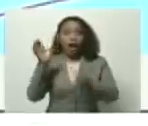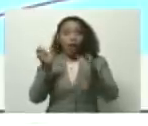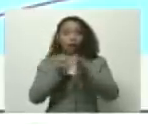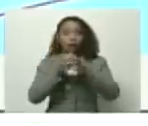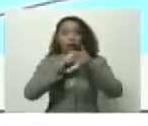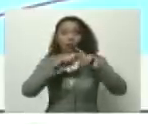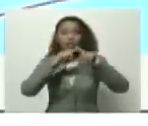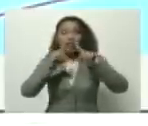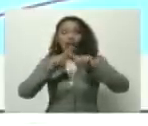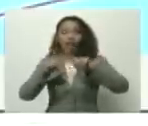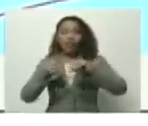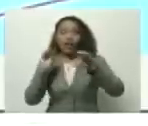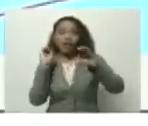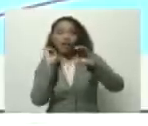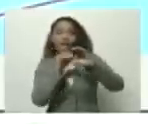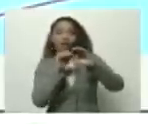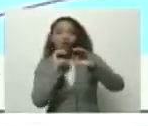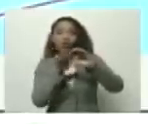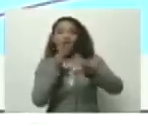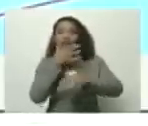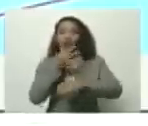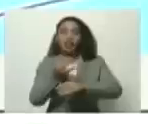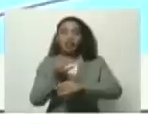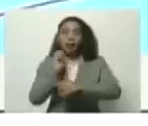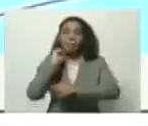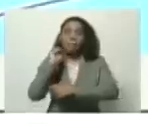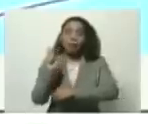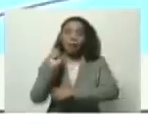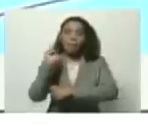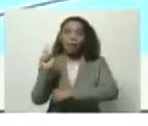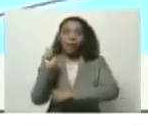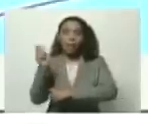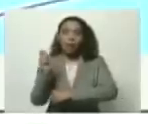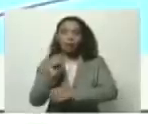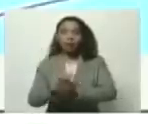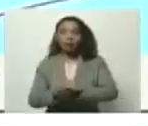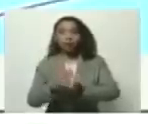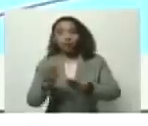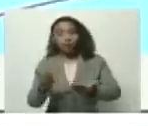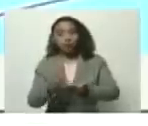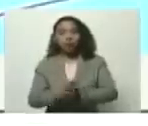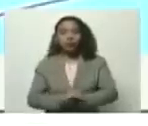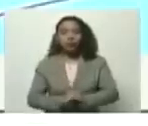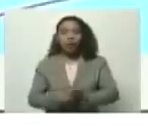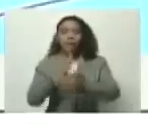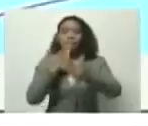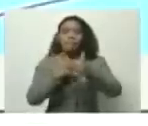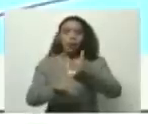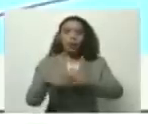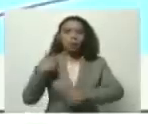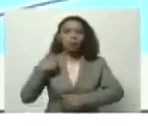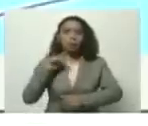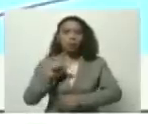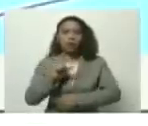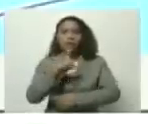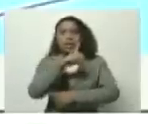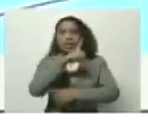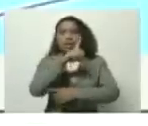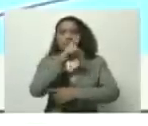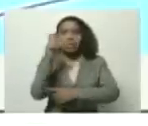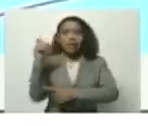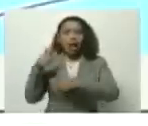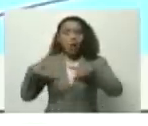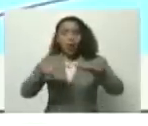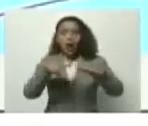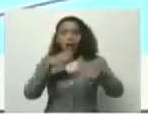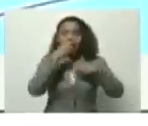distintos fondos, tendrán facilidades de pago. Así que vamos a tener 100 destinos turísticos, como lo